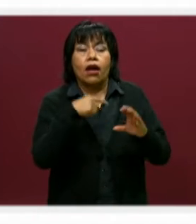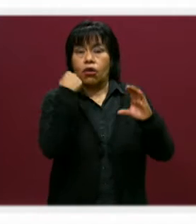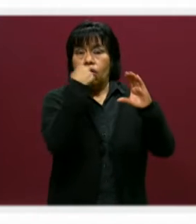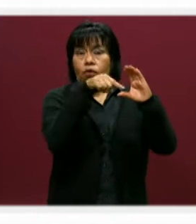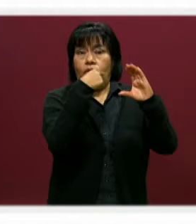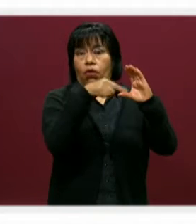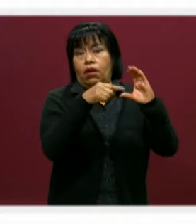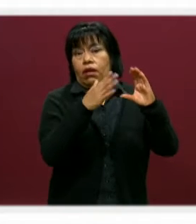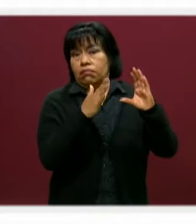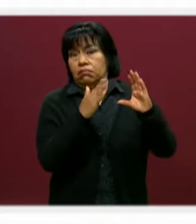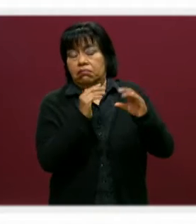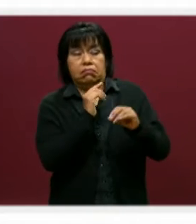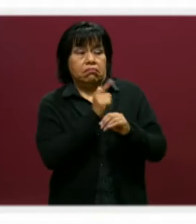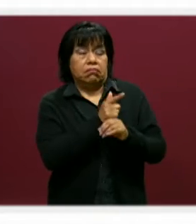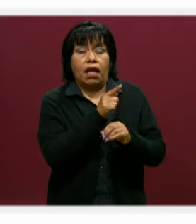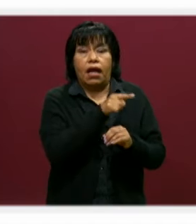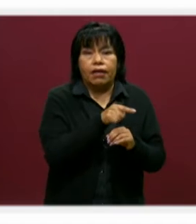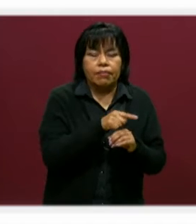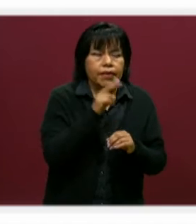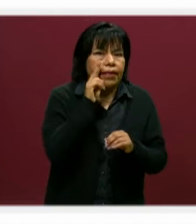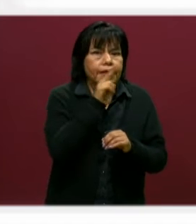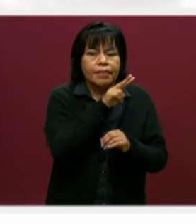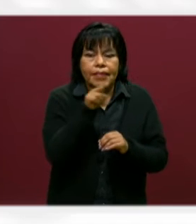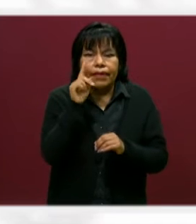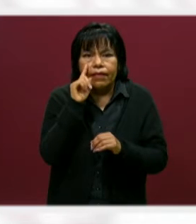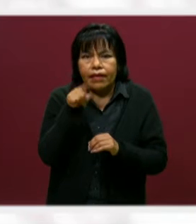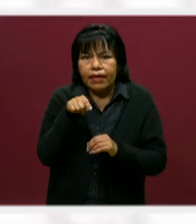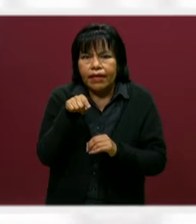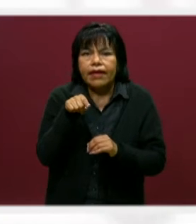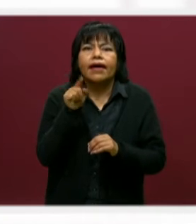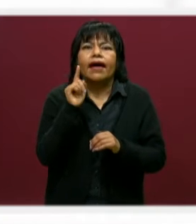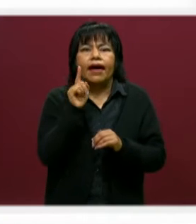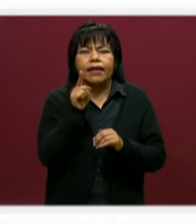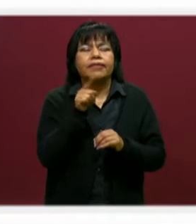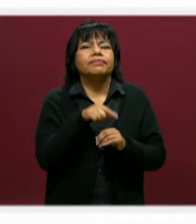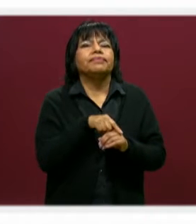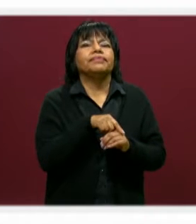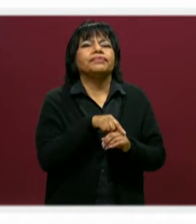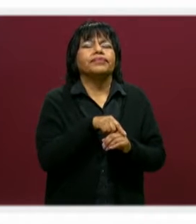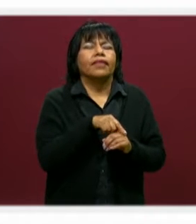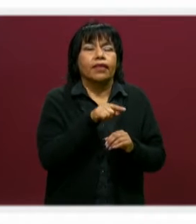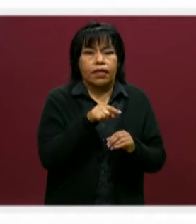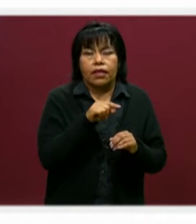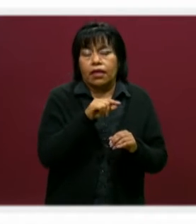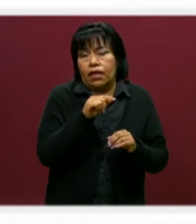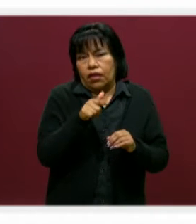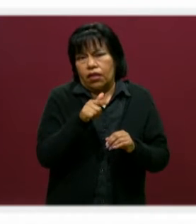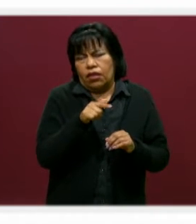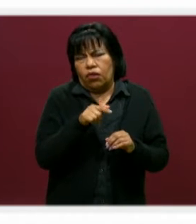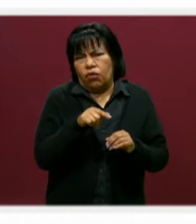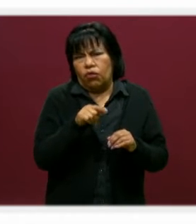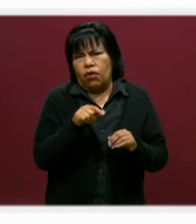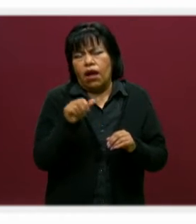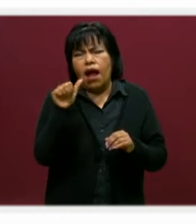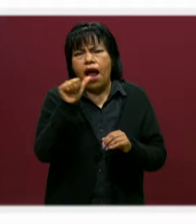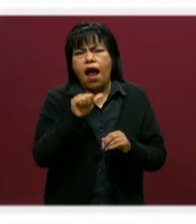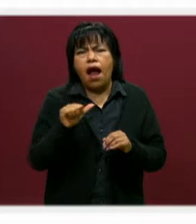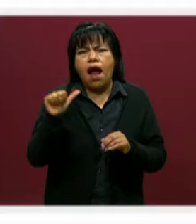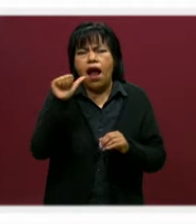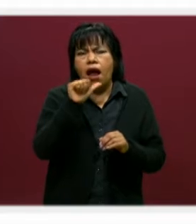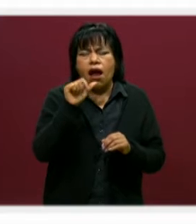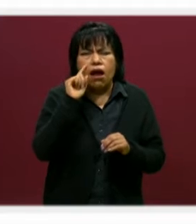electrónico que podemos observar en pantalla. ¿Lo dices, por favor, también? bien, es el de ventanilla arroba